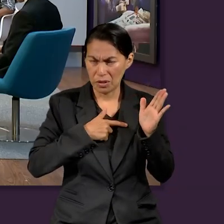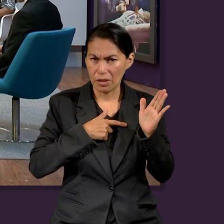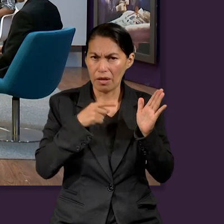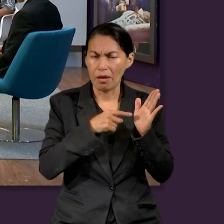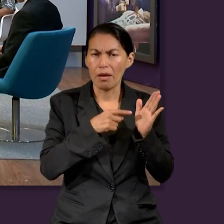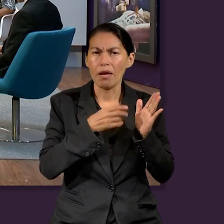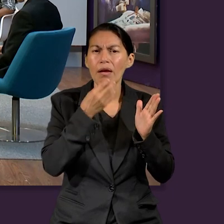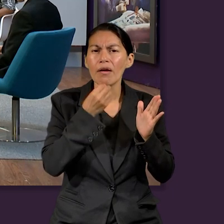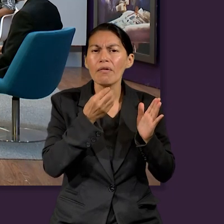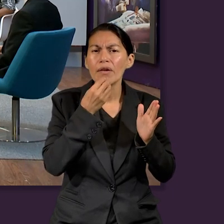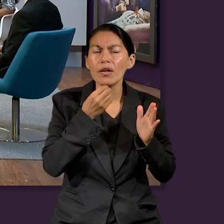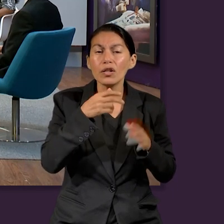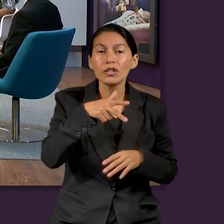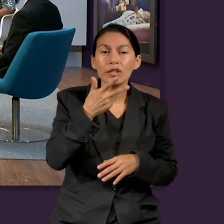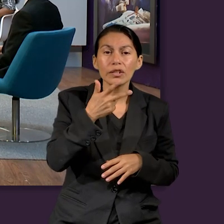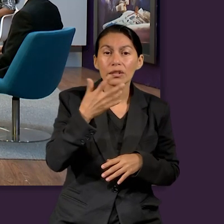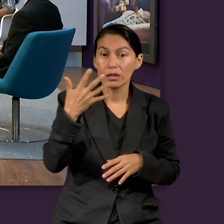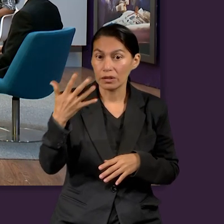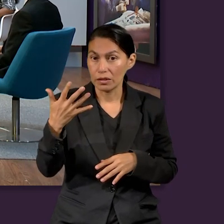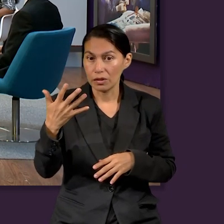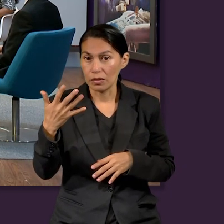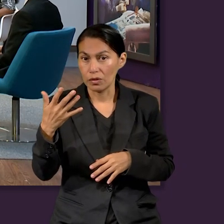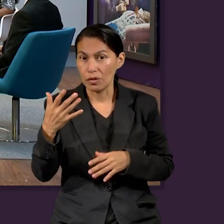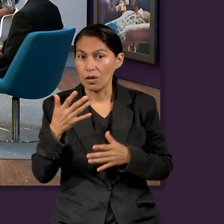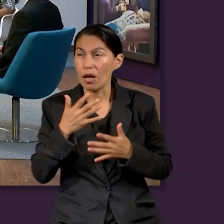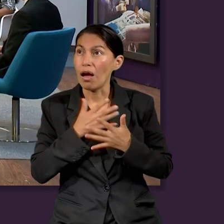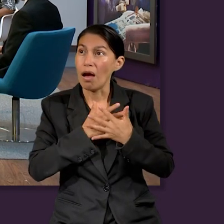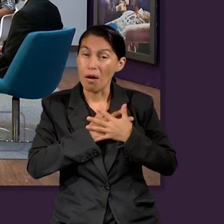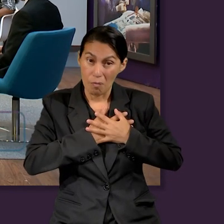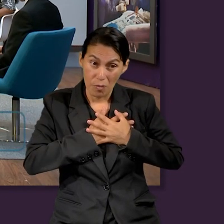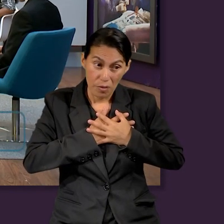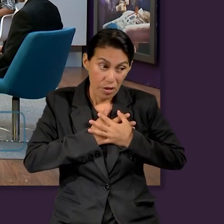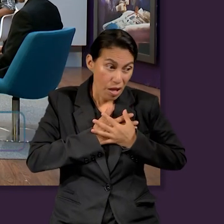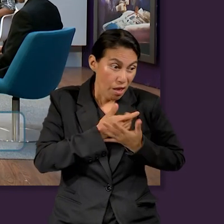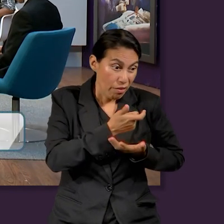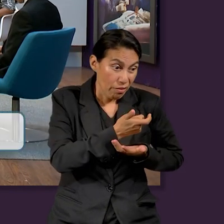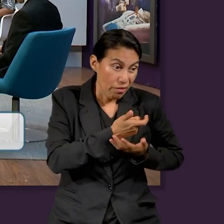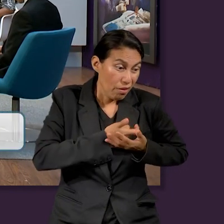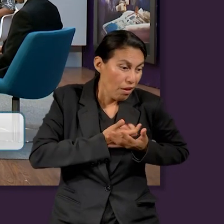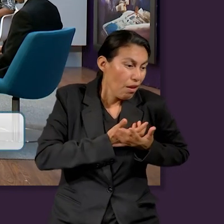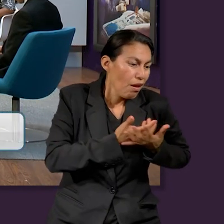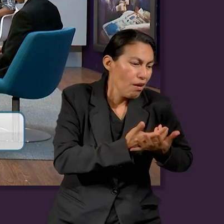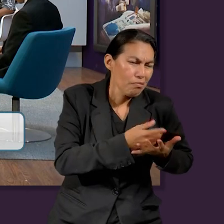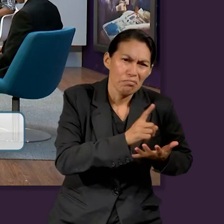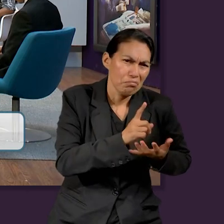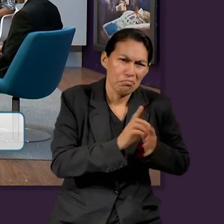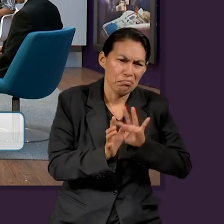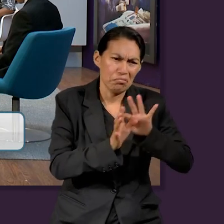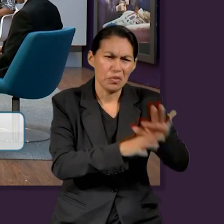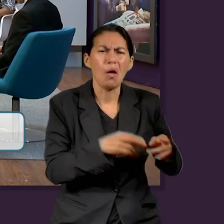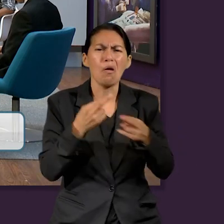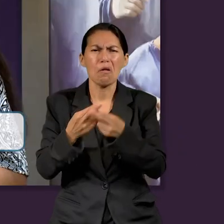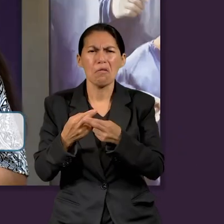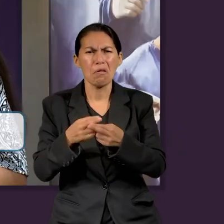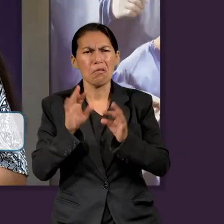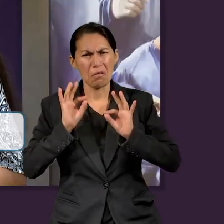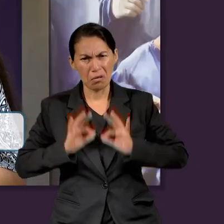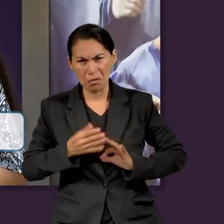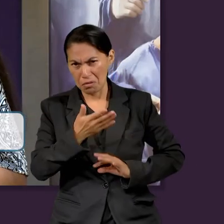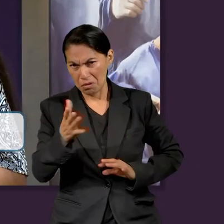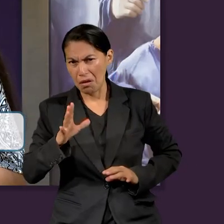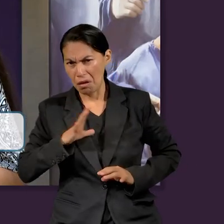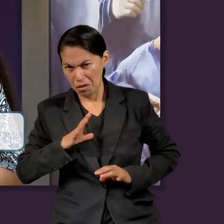encuentra en Hebreos 13.5, que dice, manténganse libres del amor al dinero. Y conténtense con lo que tienen,